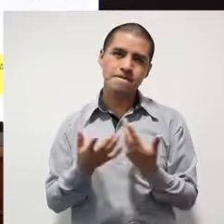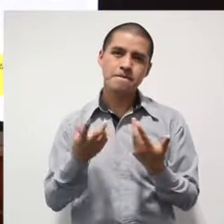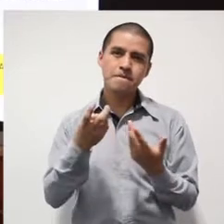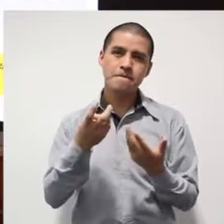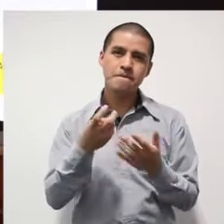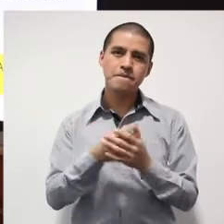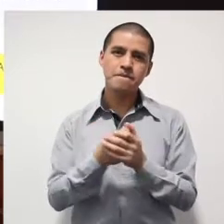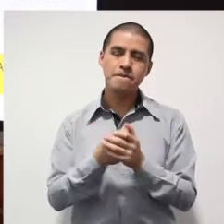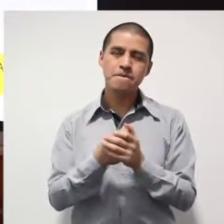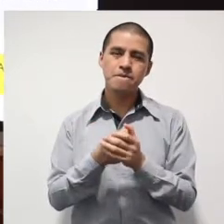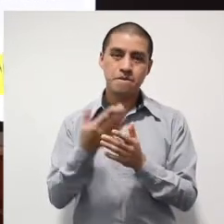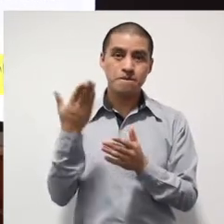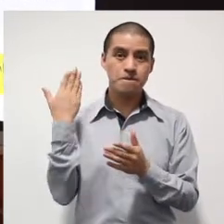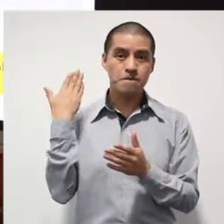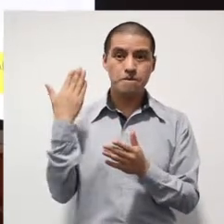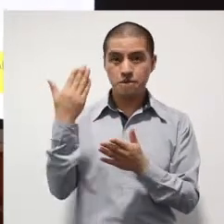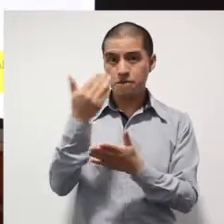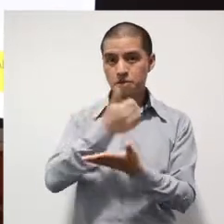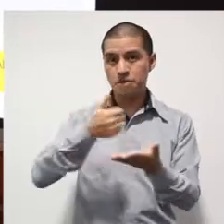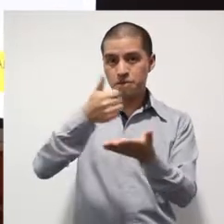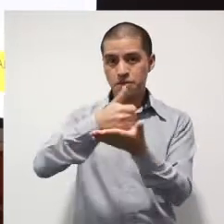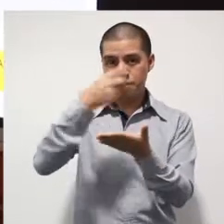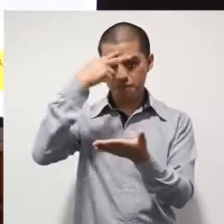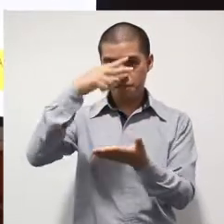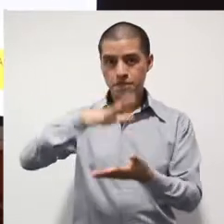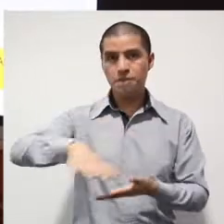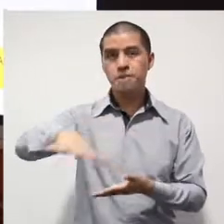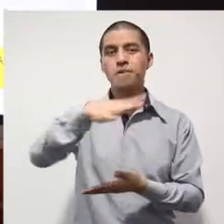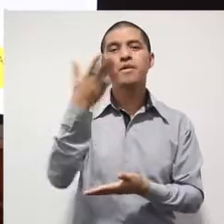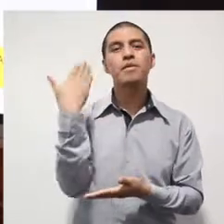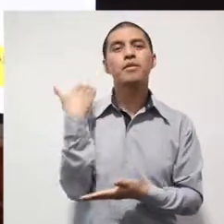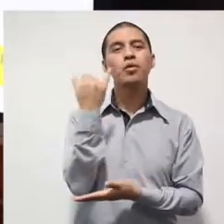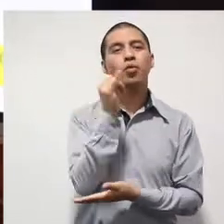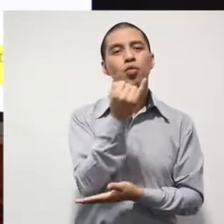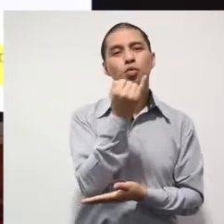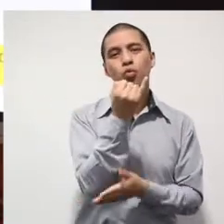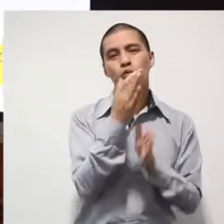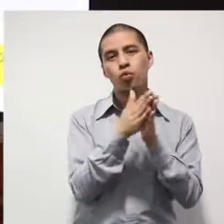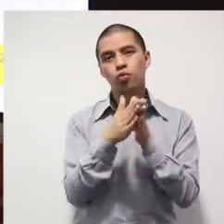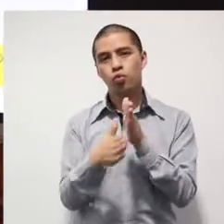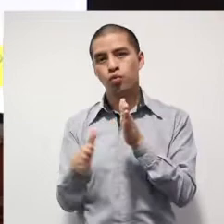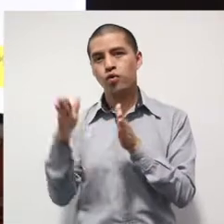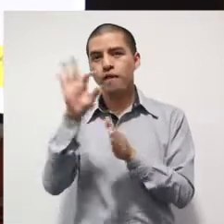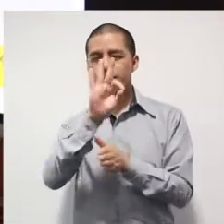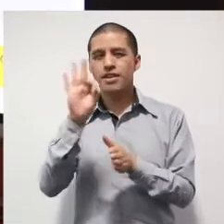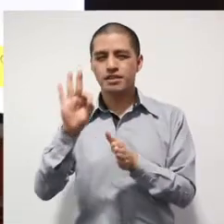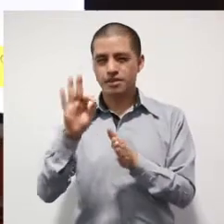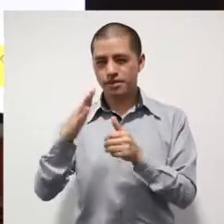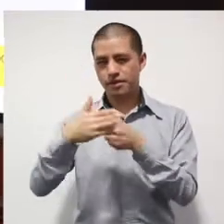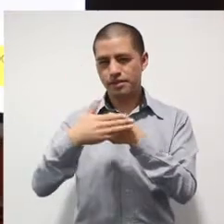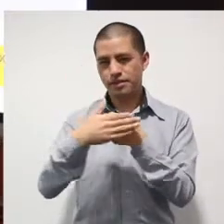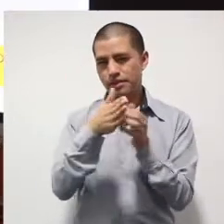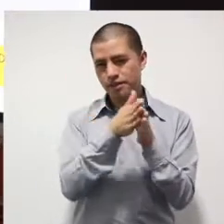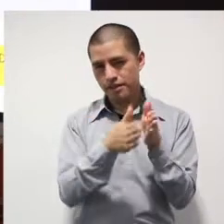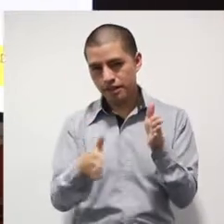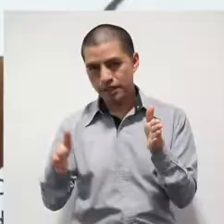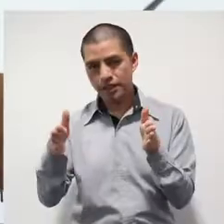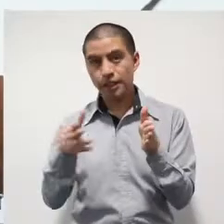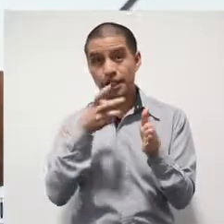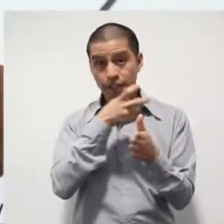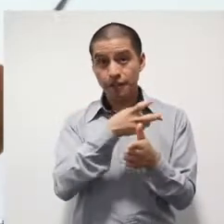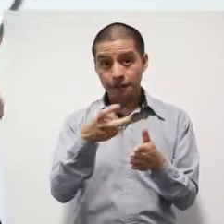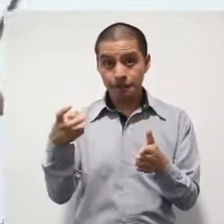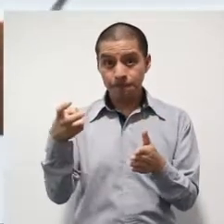obviamente, que acontecieron en la ciudad. Estamos viendo desde junio y te vamos a llevar hasta fechas mucho más actuales. Y